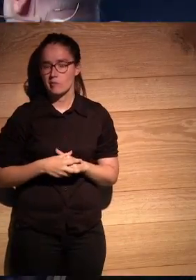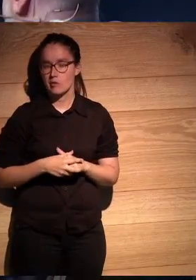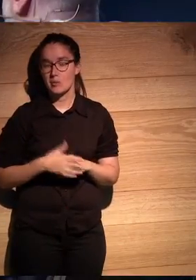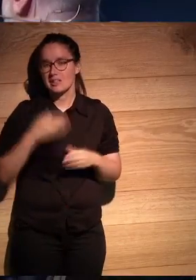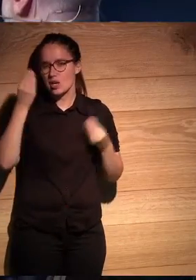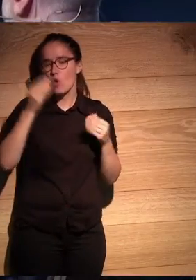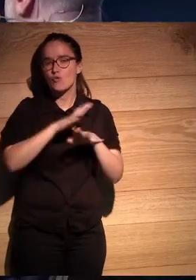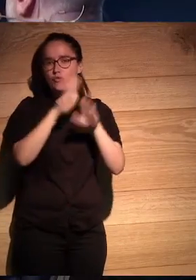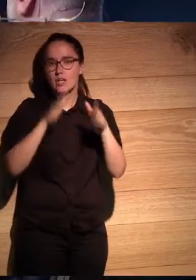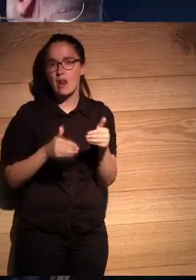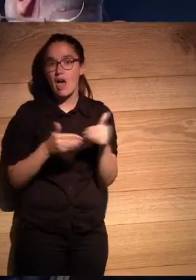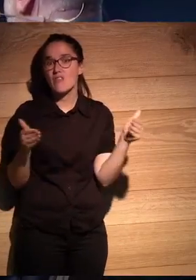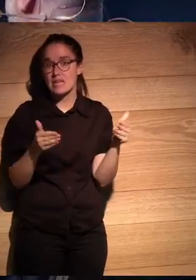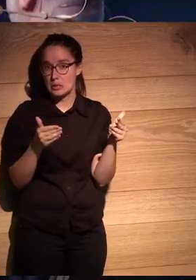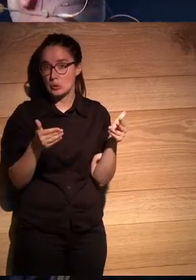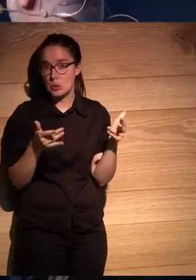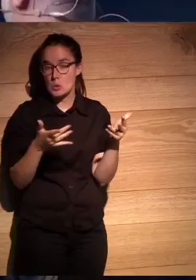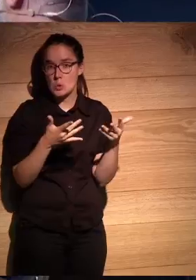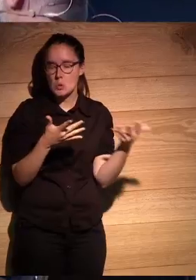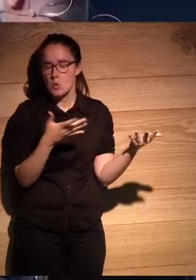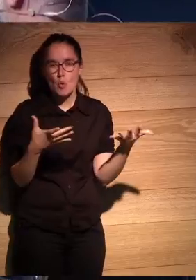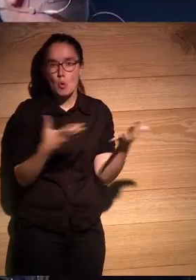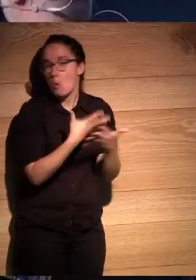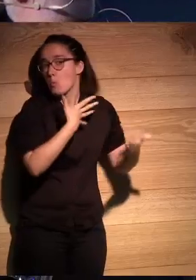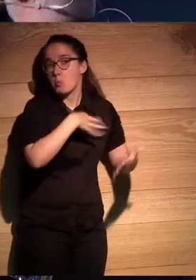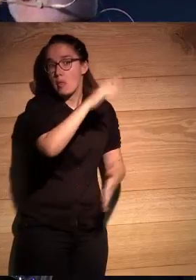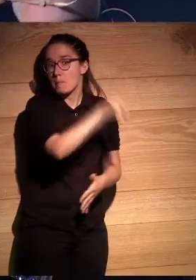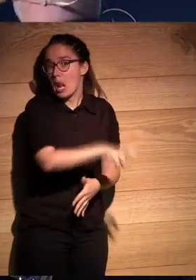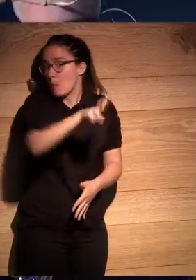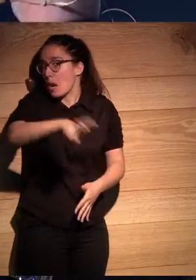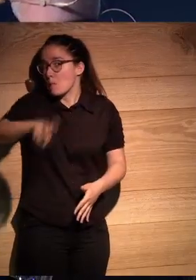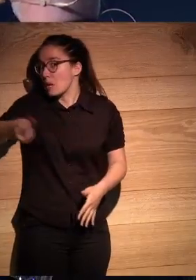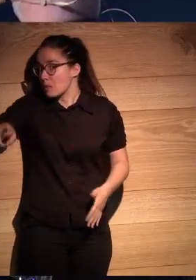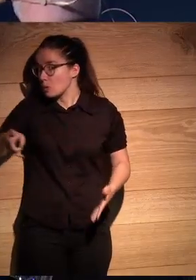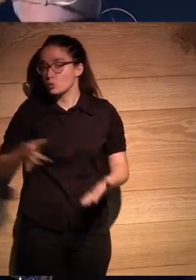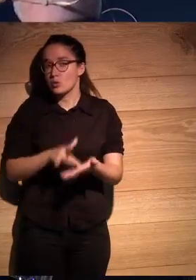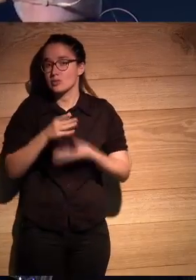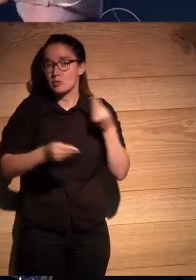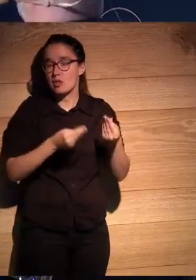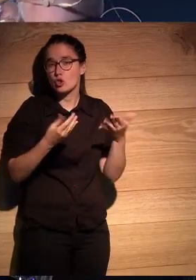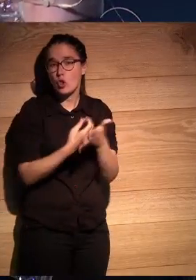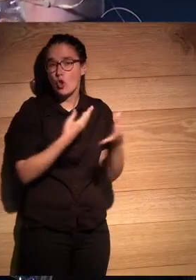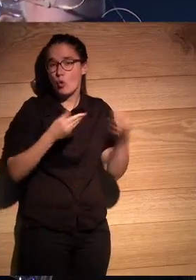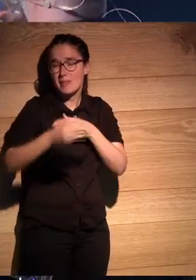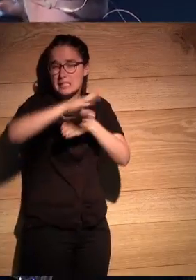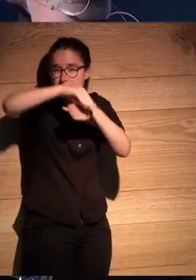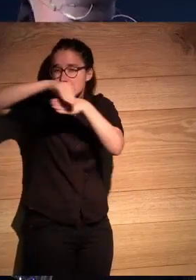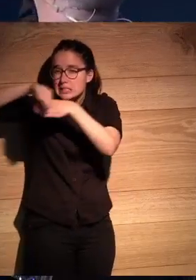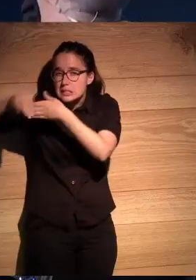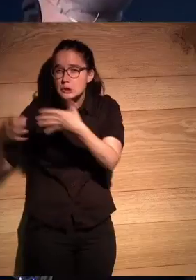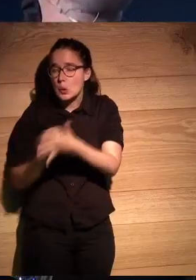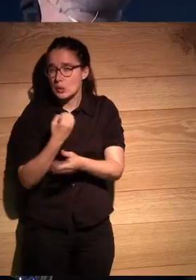me parece un final abierto en el que cabe todo ya justo cuando estábamos haciendo todo el trabajo de documentación y